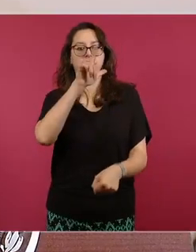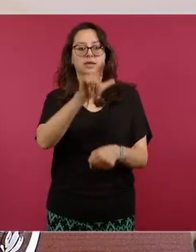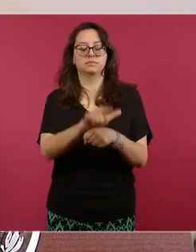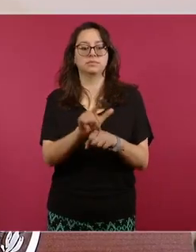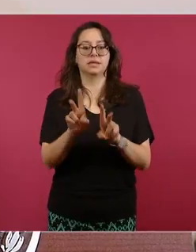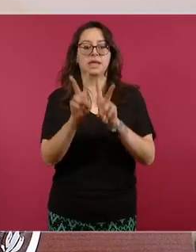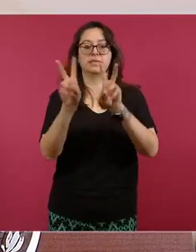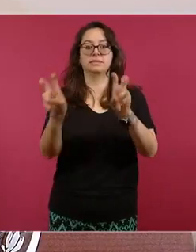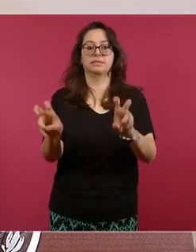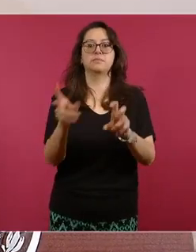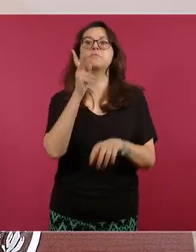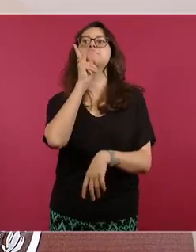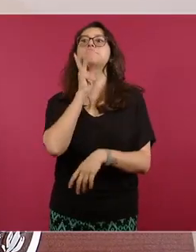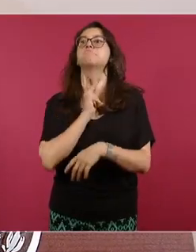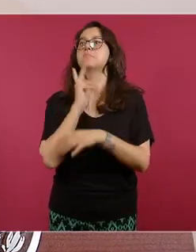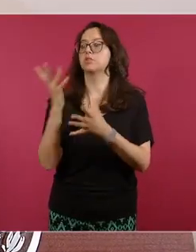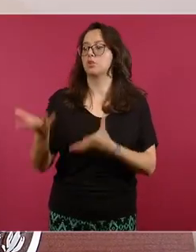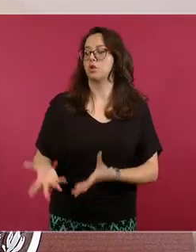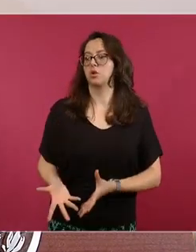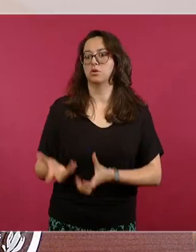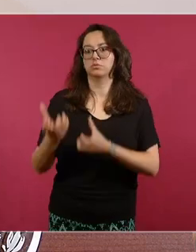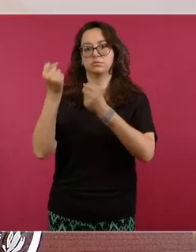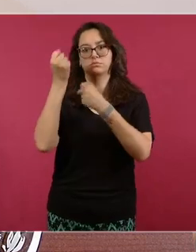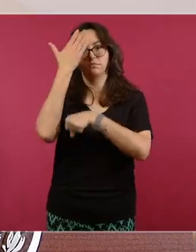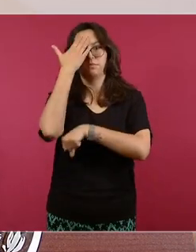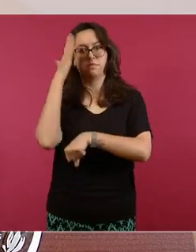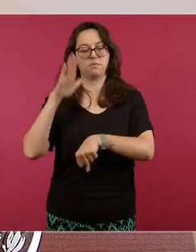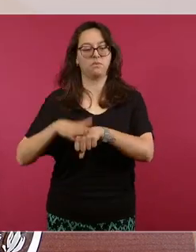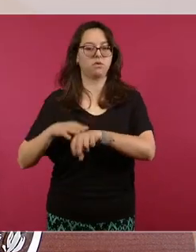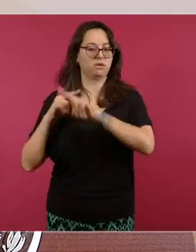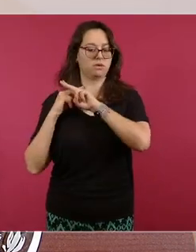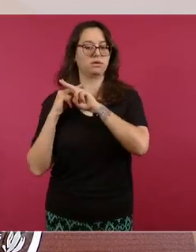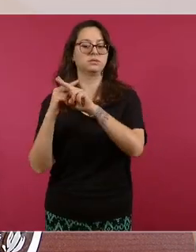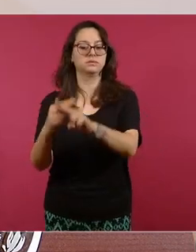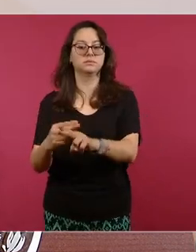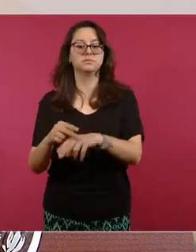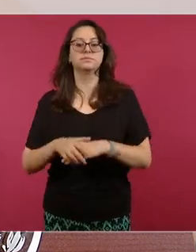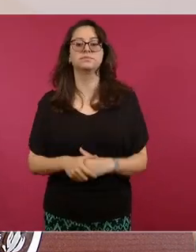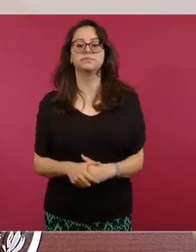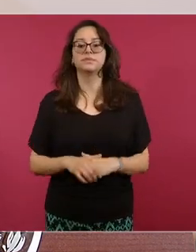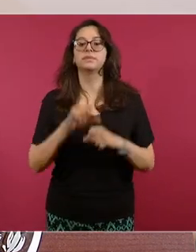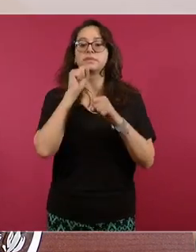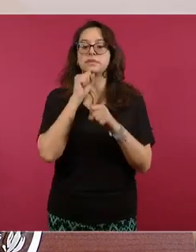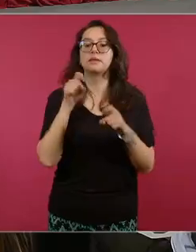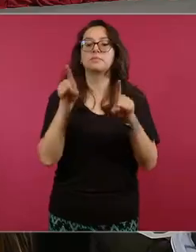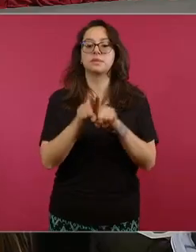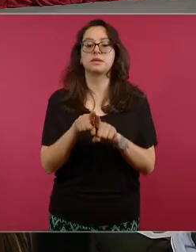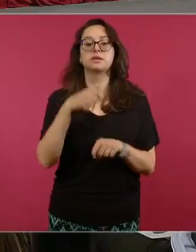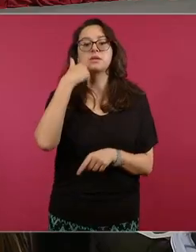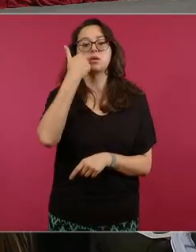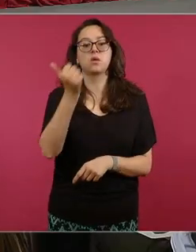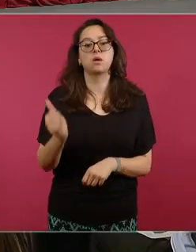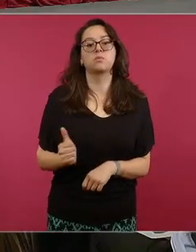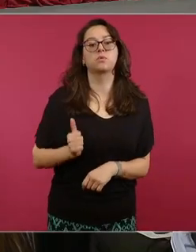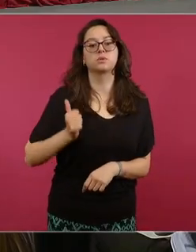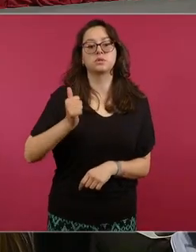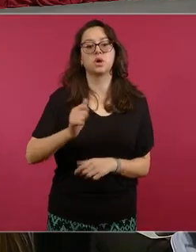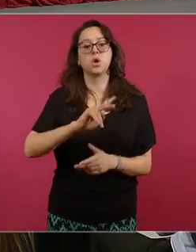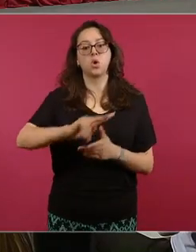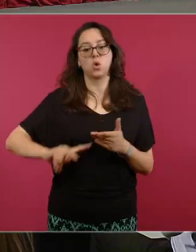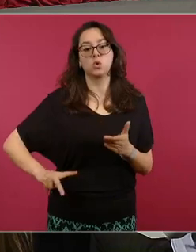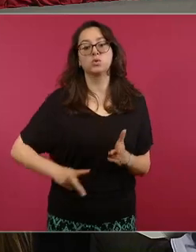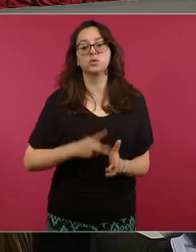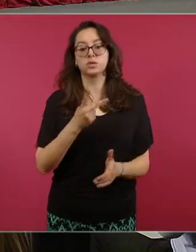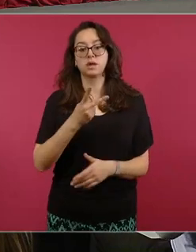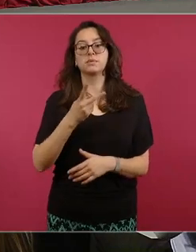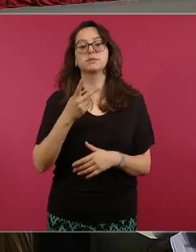petrolera, un día icónico para nuestra soberanía nacional. Aprovecho también para reiterar el agradecimiento del